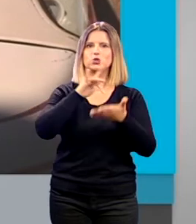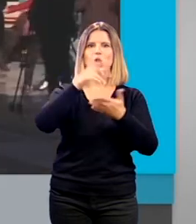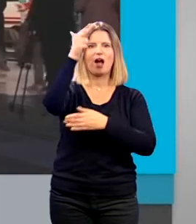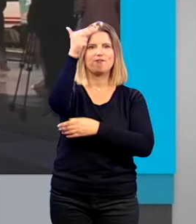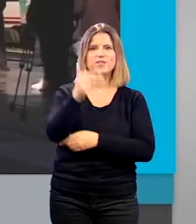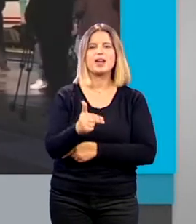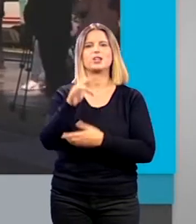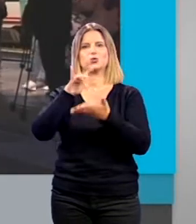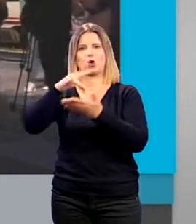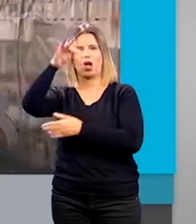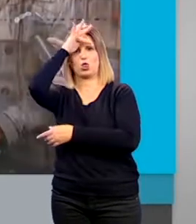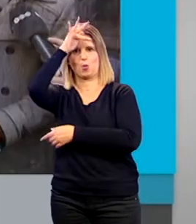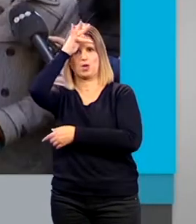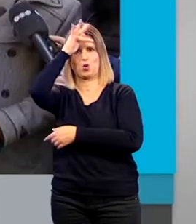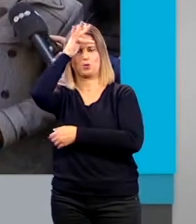y domingo.